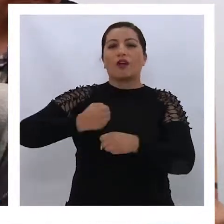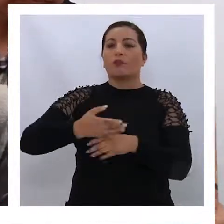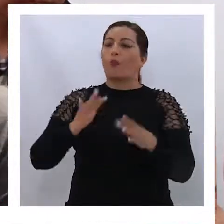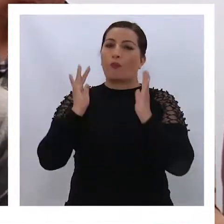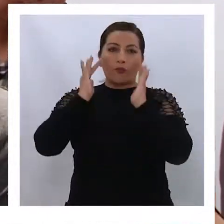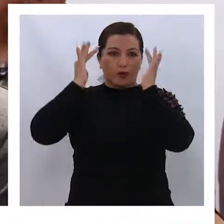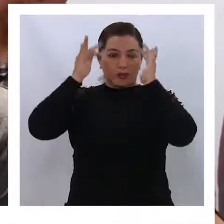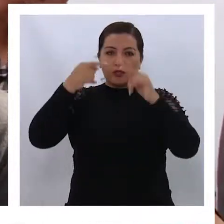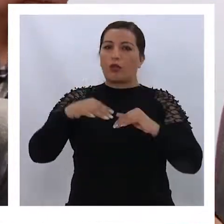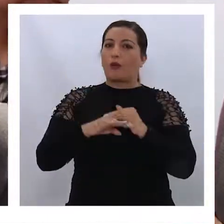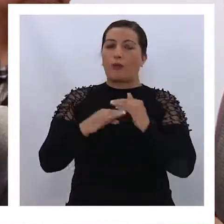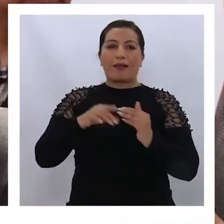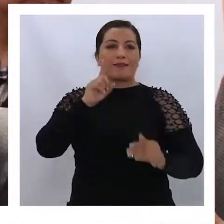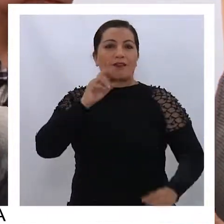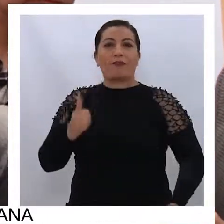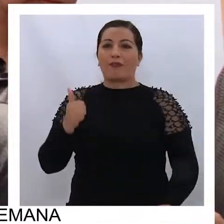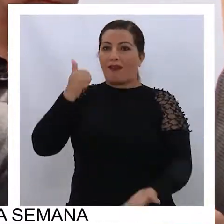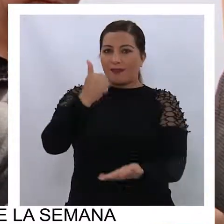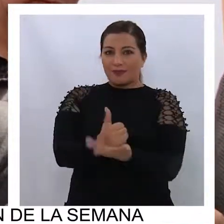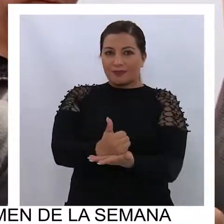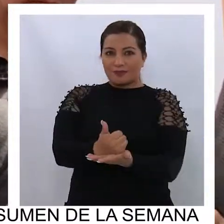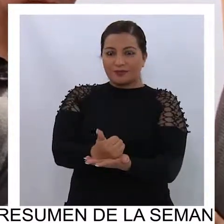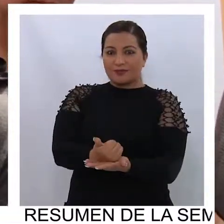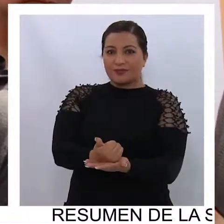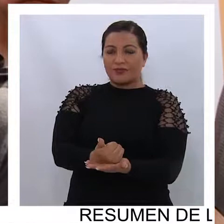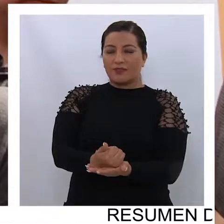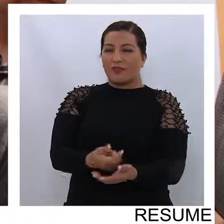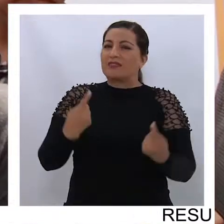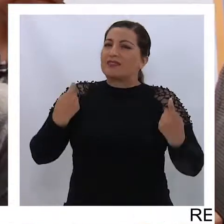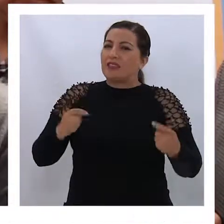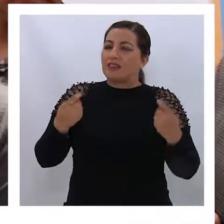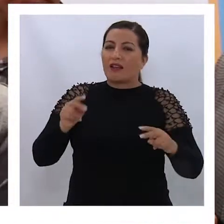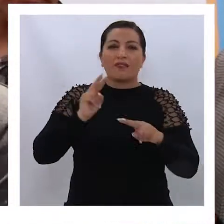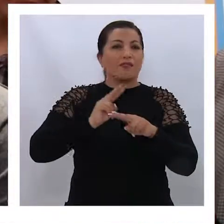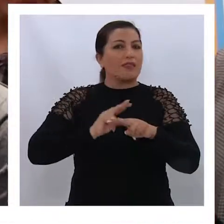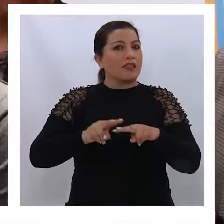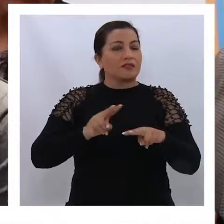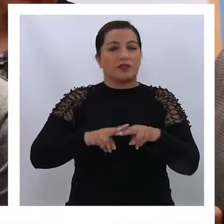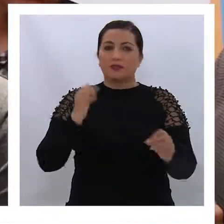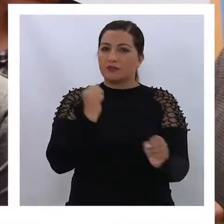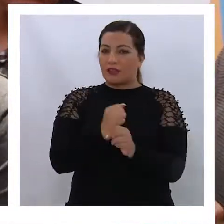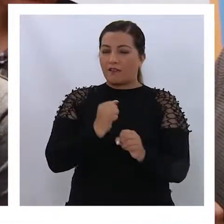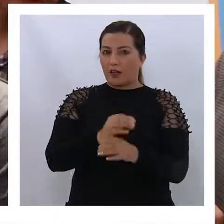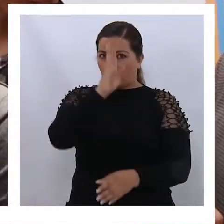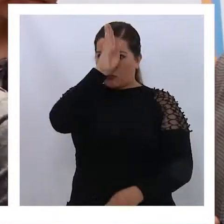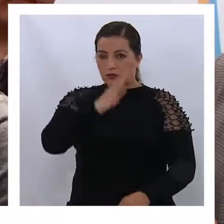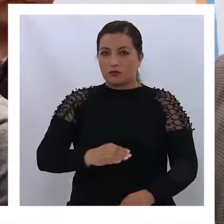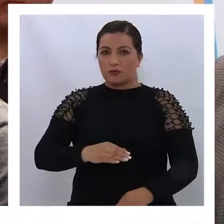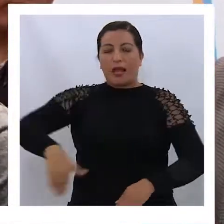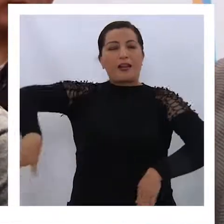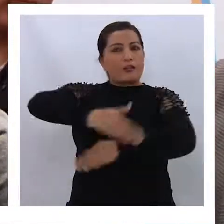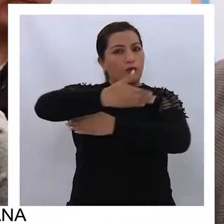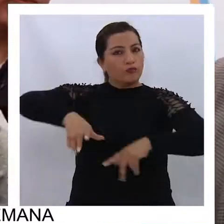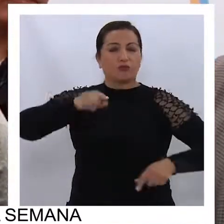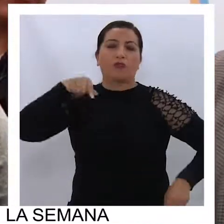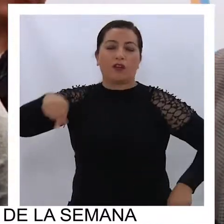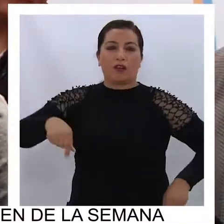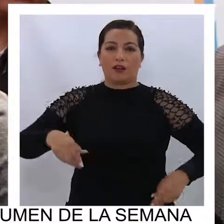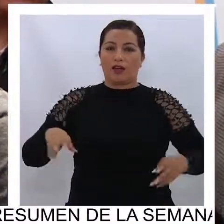pero muy contentos porque igual hemos tenido a nuestro alcalde que ha tratado de ser bien neutral, ha tratado del recurso